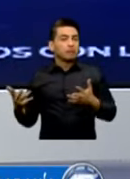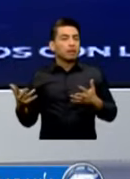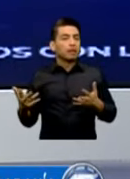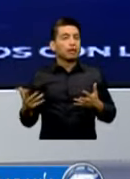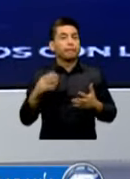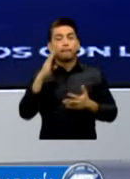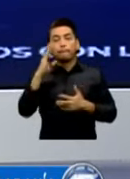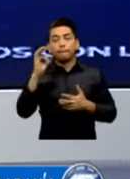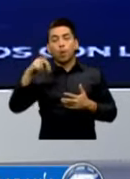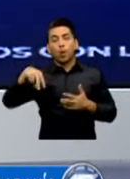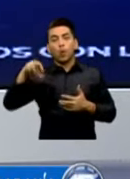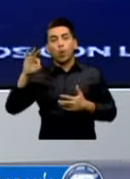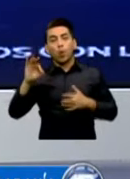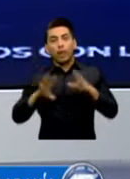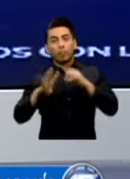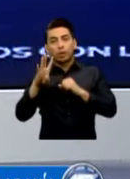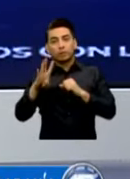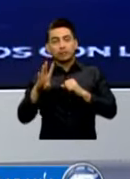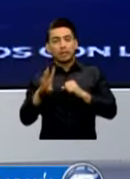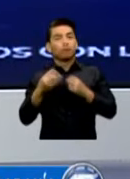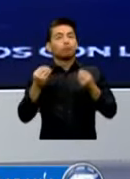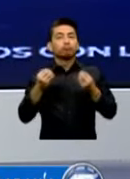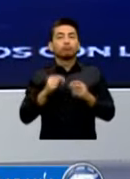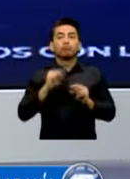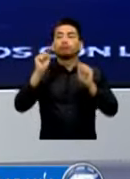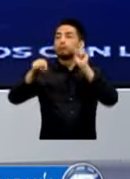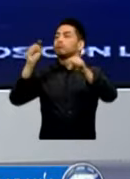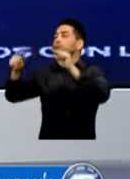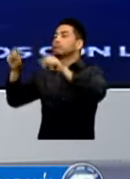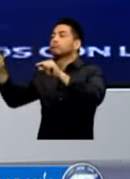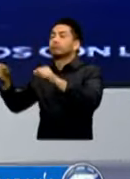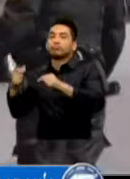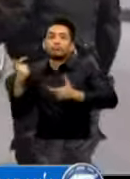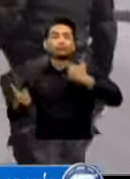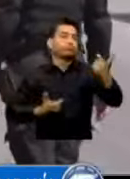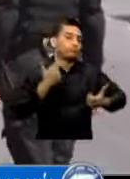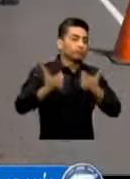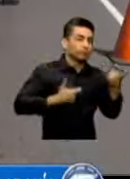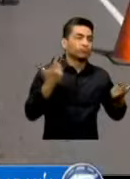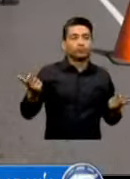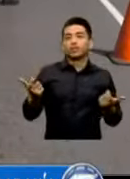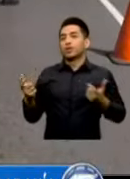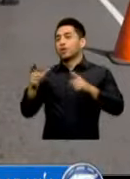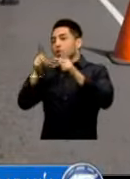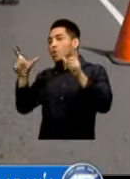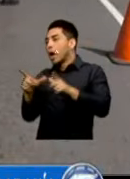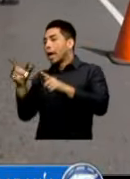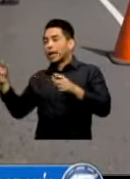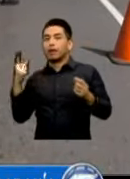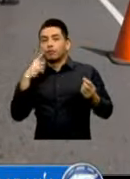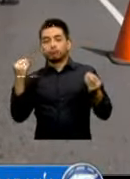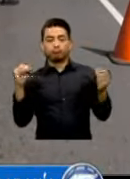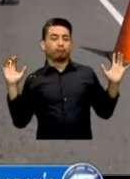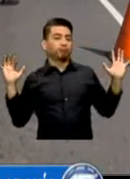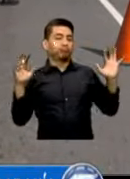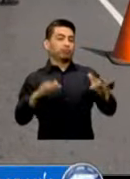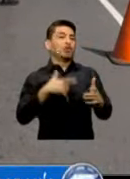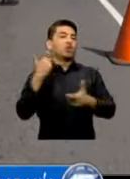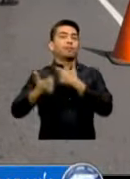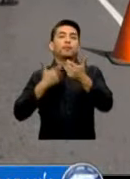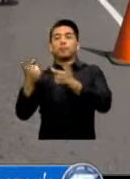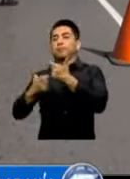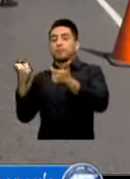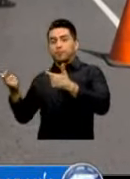Van a acudir A centros Comerciales A lugares Donde el comercio Se da